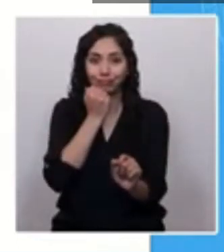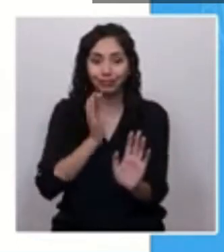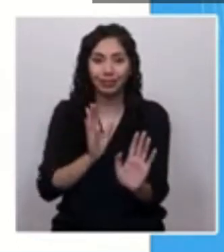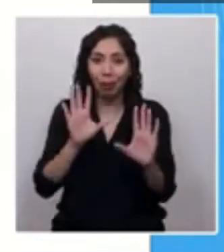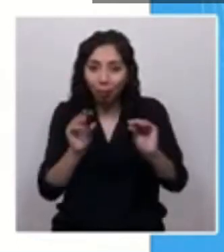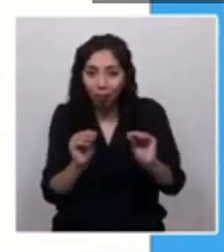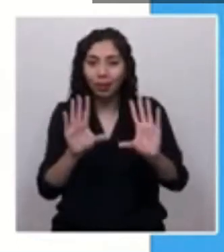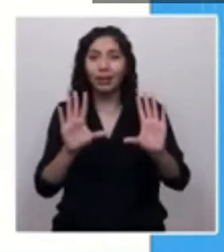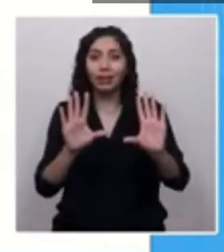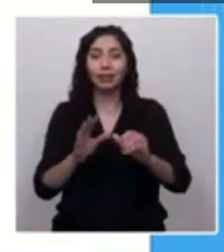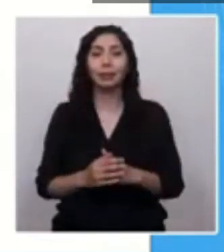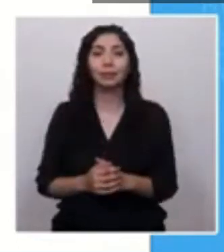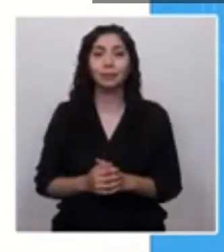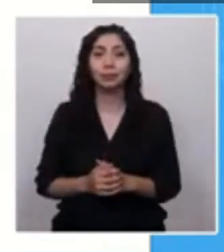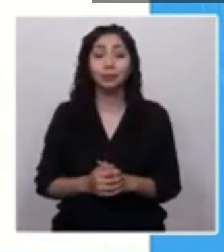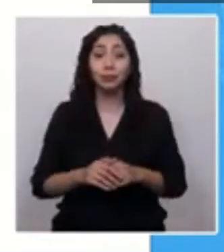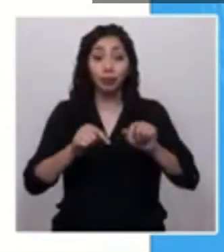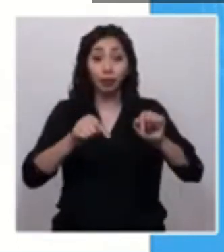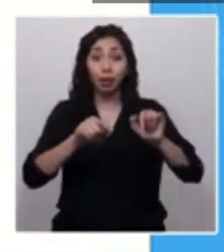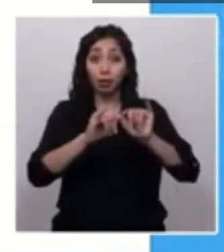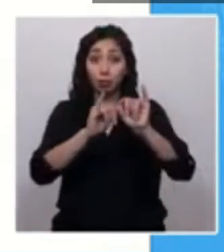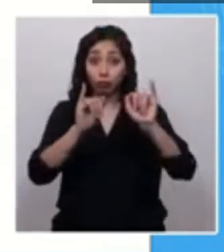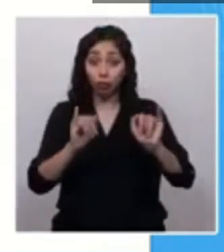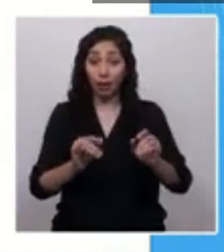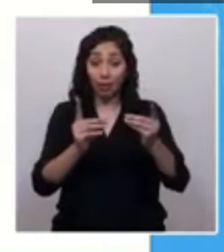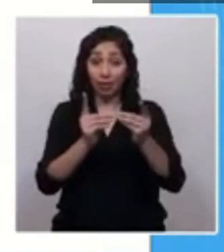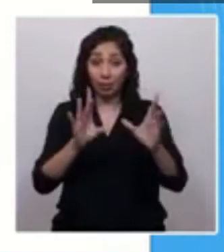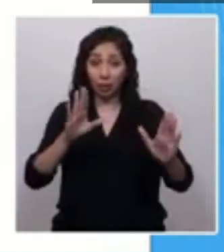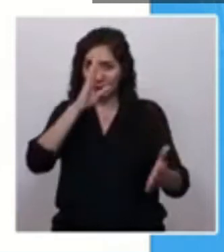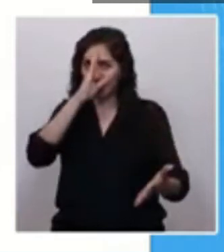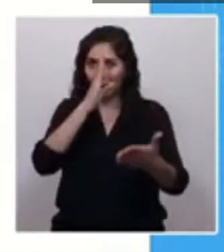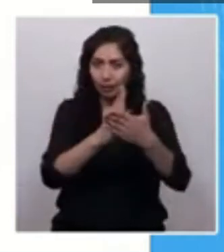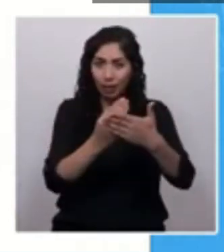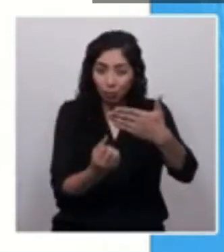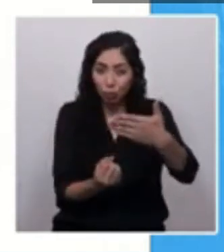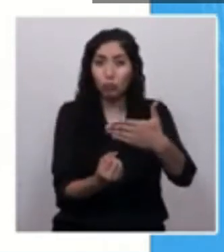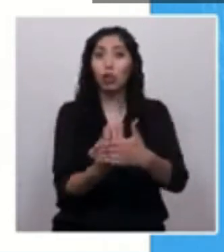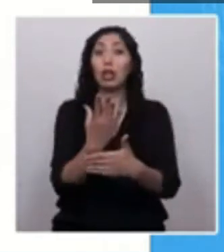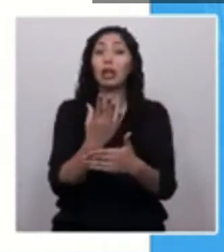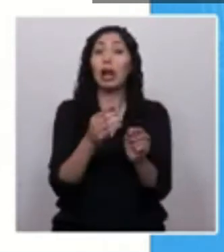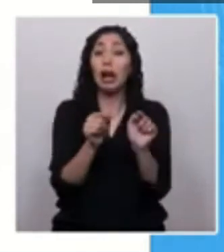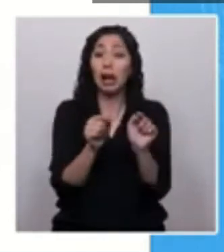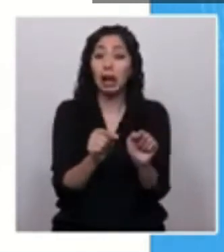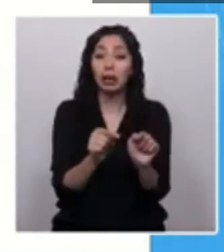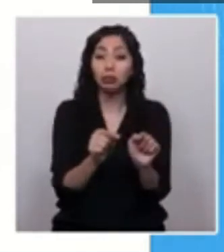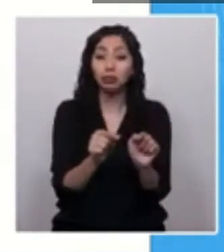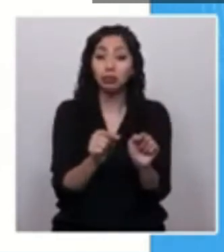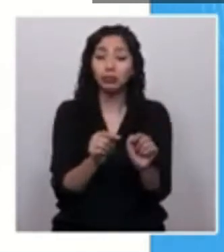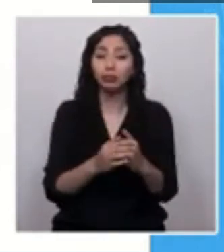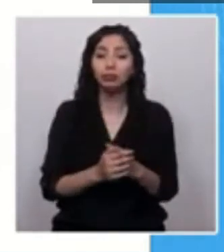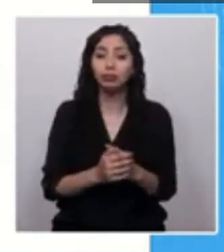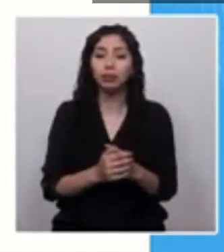Este mecanismo, la democracia directa moderna, que es un concepto acuñado por la academia, es un mecanismo que se ha